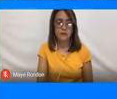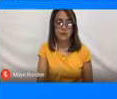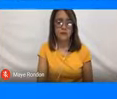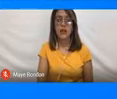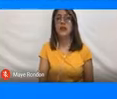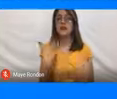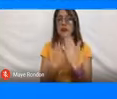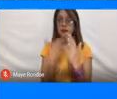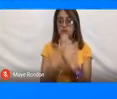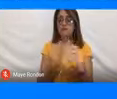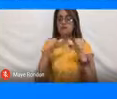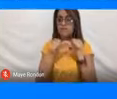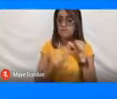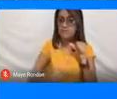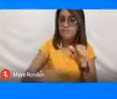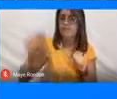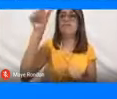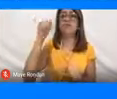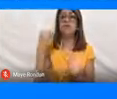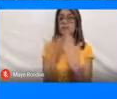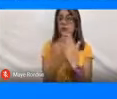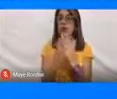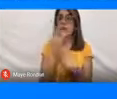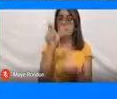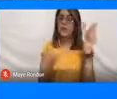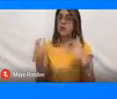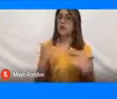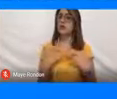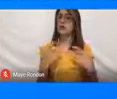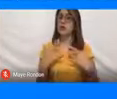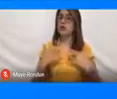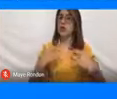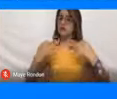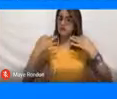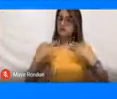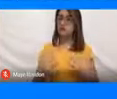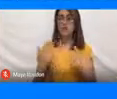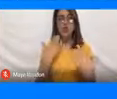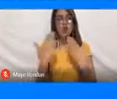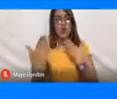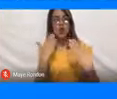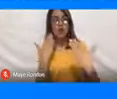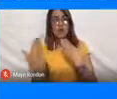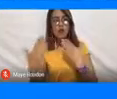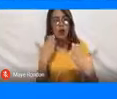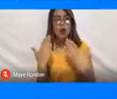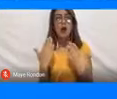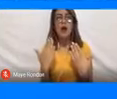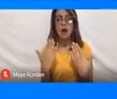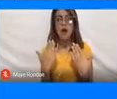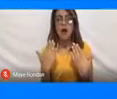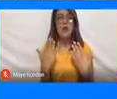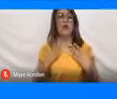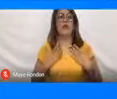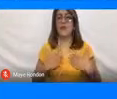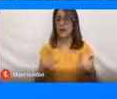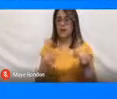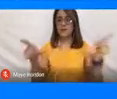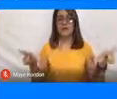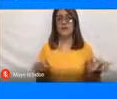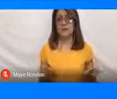permanente, como ya lo he venido diciendo, que la persona se sienta segura y en confianza en cualquier sitio.